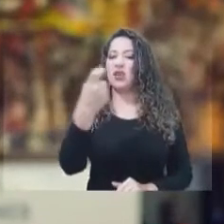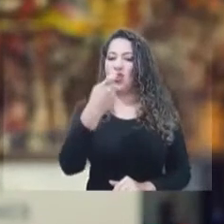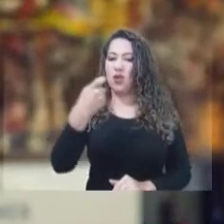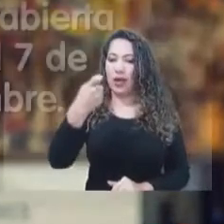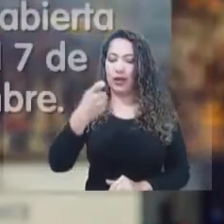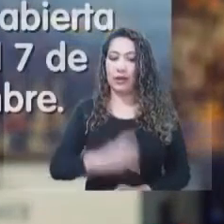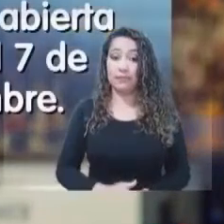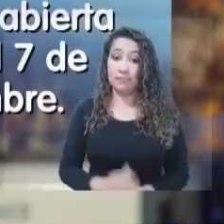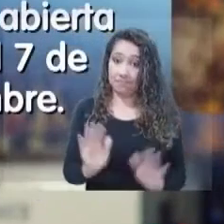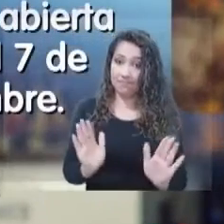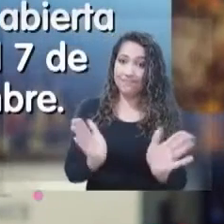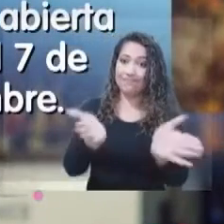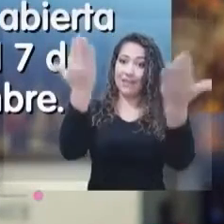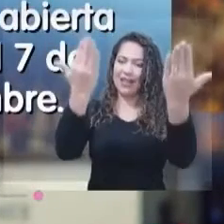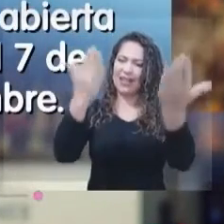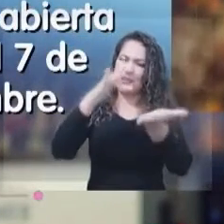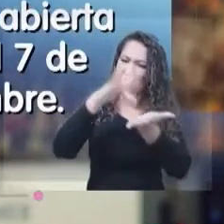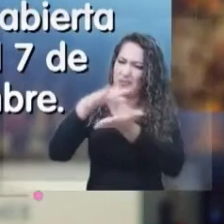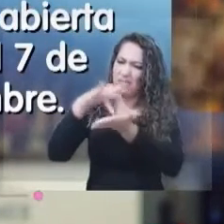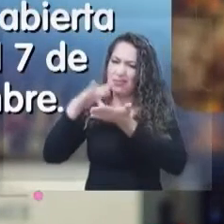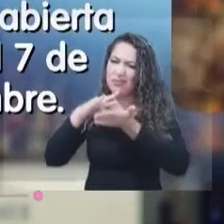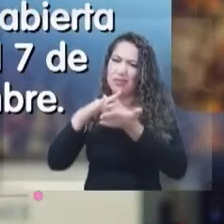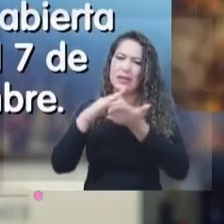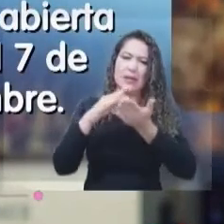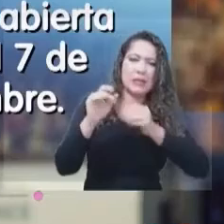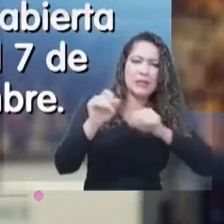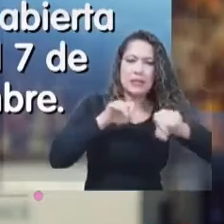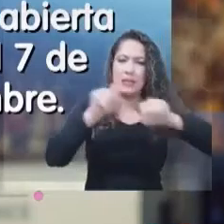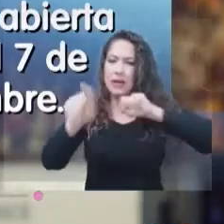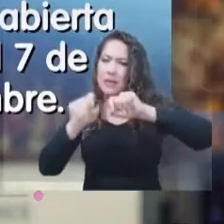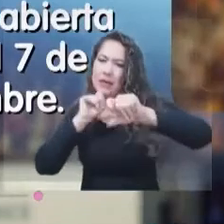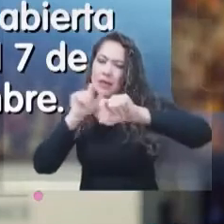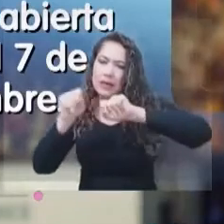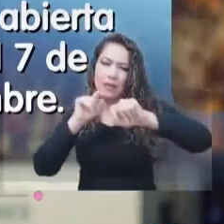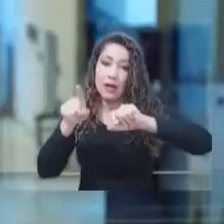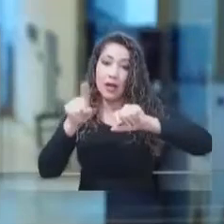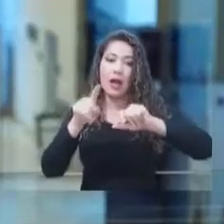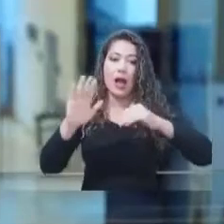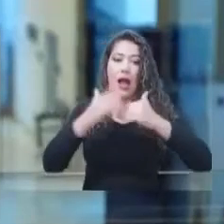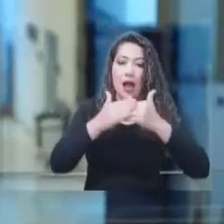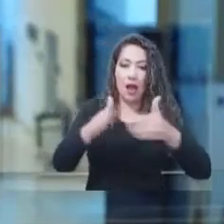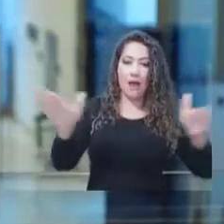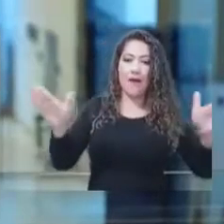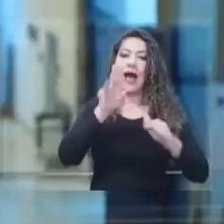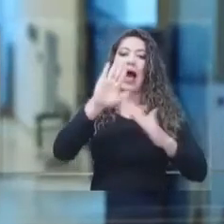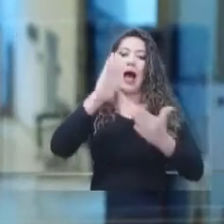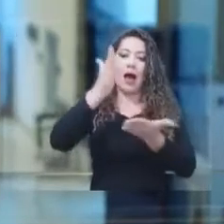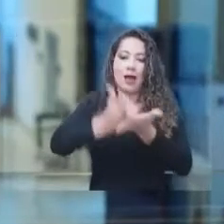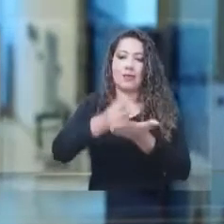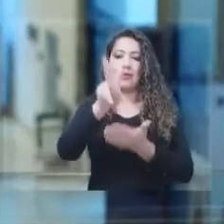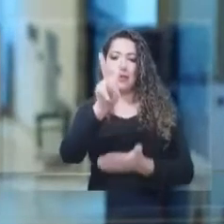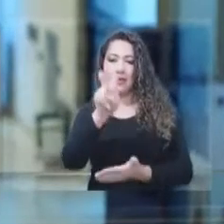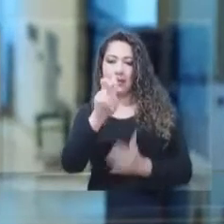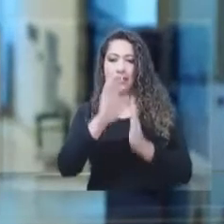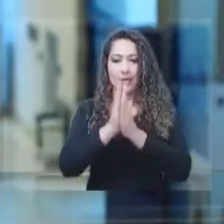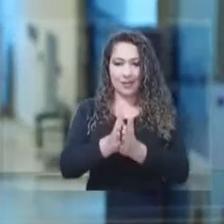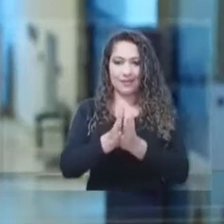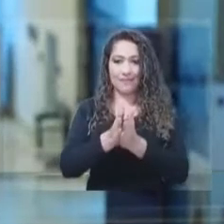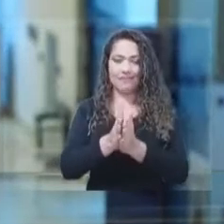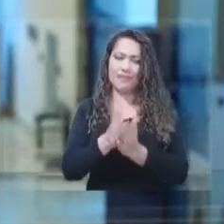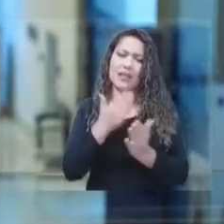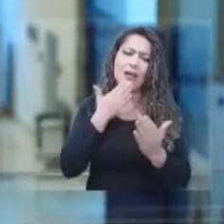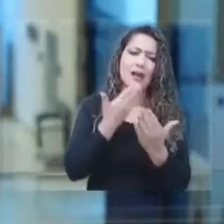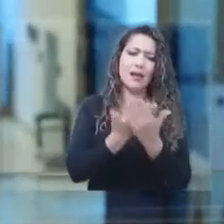activamente de esta consulta que estará abierta hasta el próximo 7 de diciembre. Quisiera agradecer a todos los conferencistas y